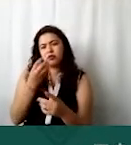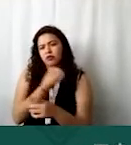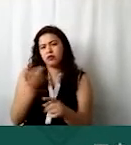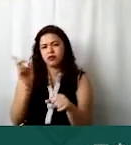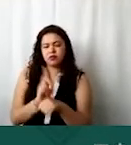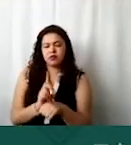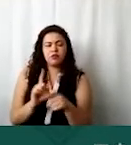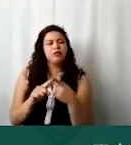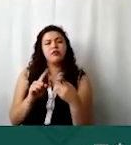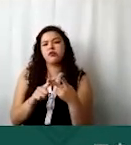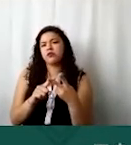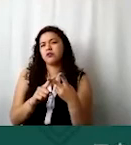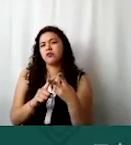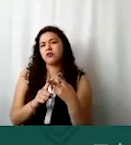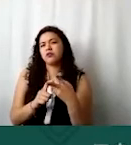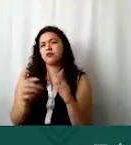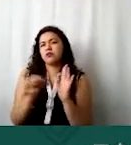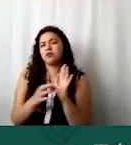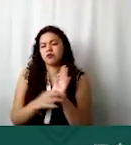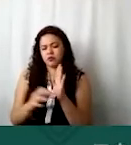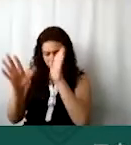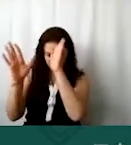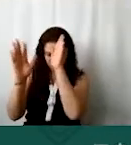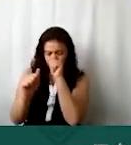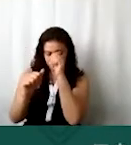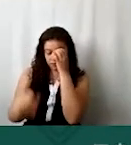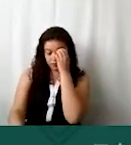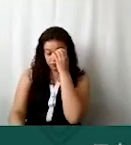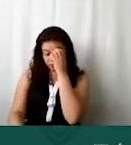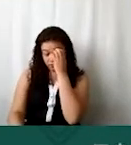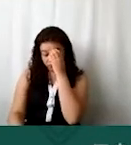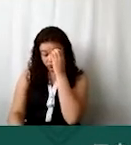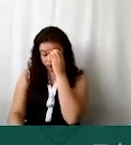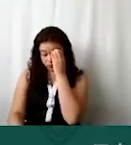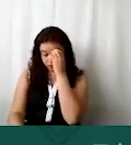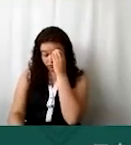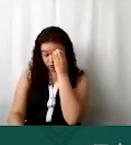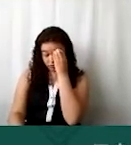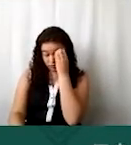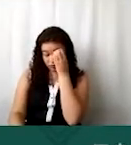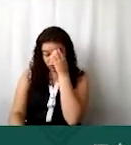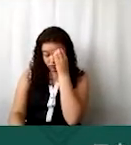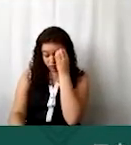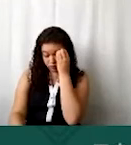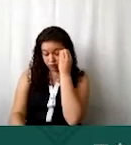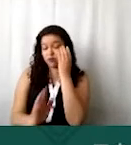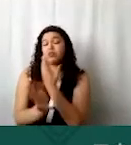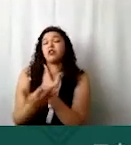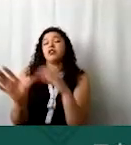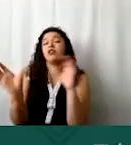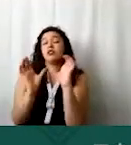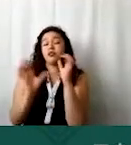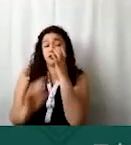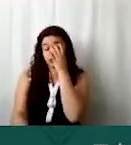los puntos el acuerdo ¿sí? este y aquí está la certificación quienes